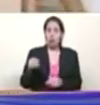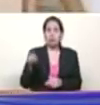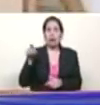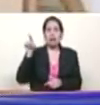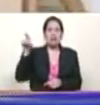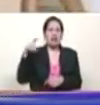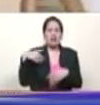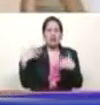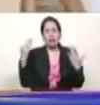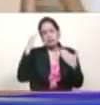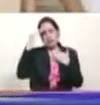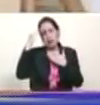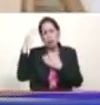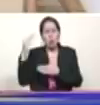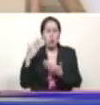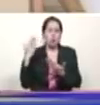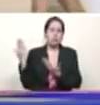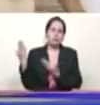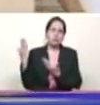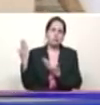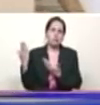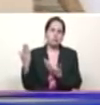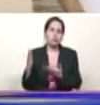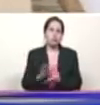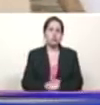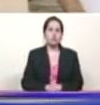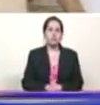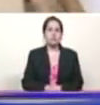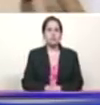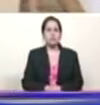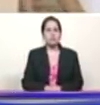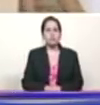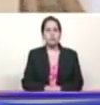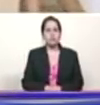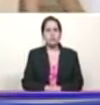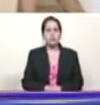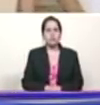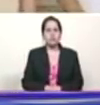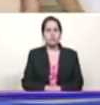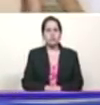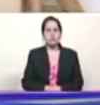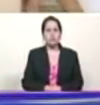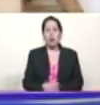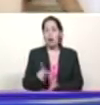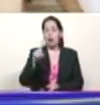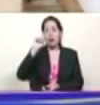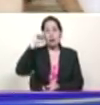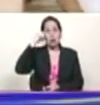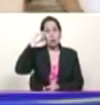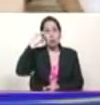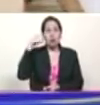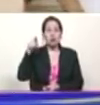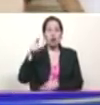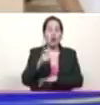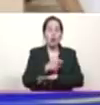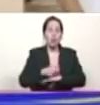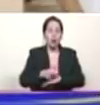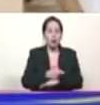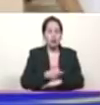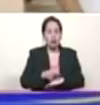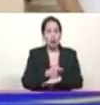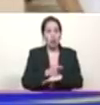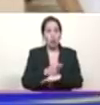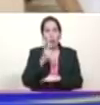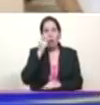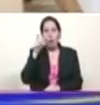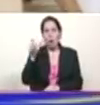a nuestros hermanos de Calabozo, queridos compañeros. Recuerdo, allá está el gobernador, camarada José